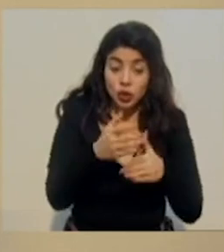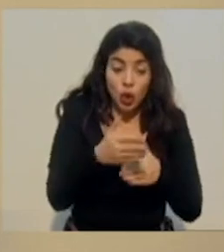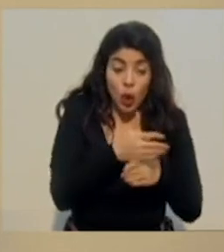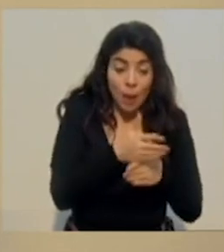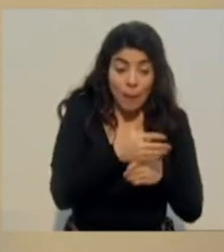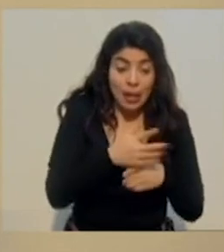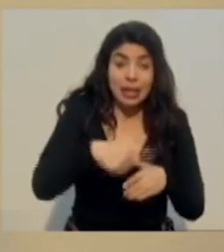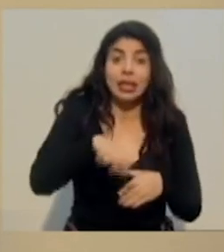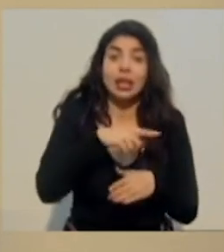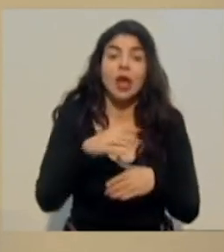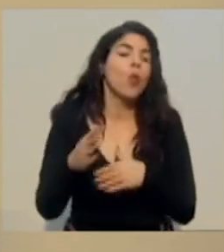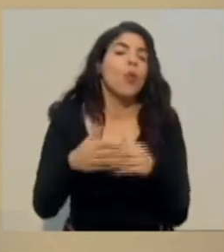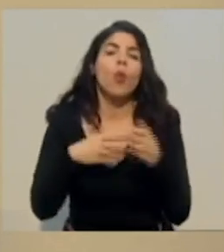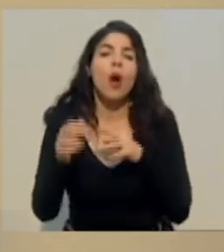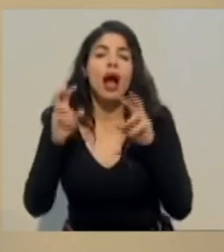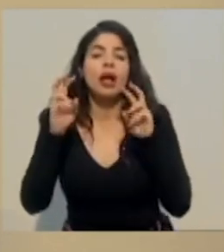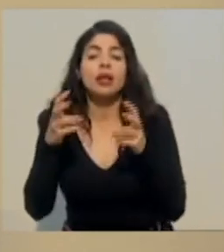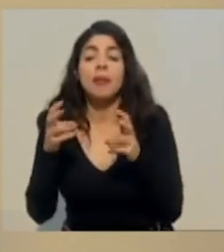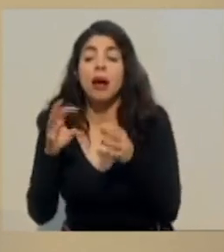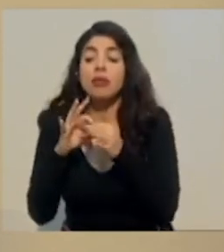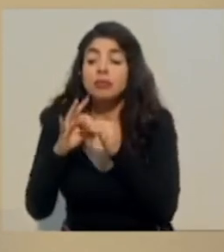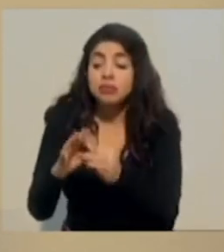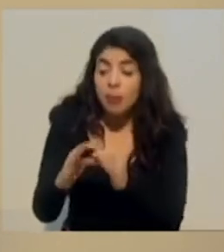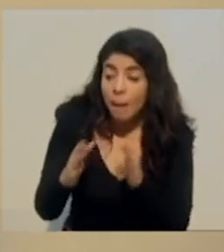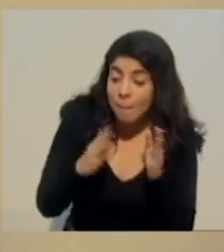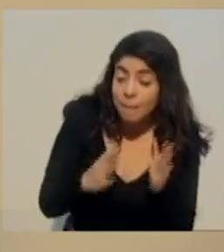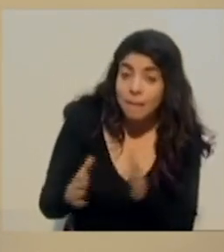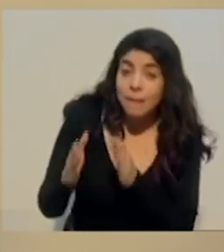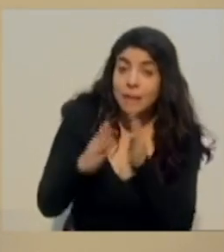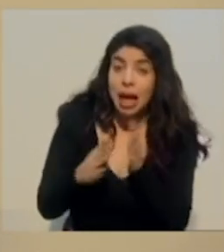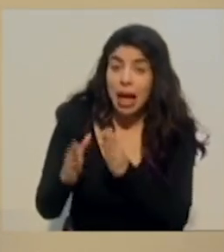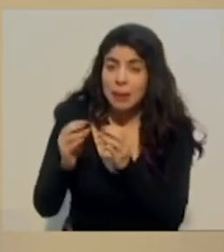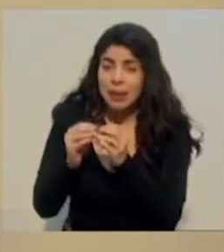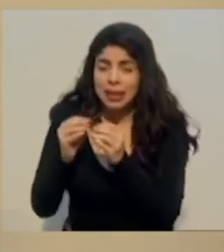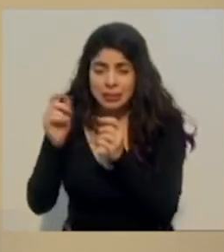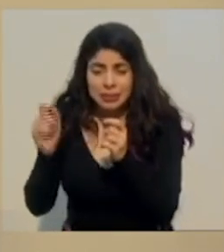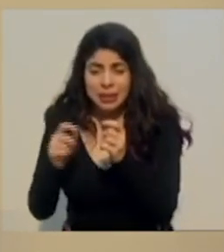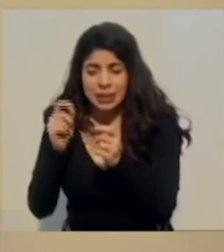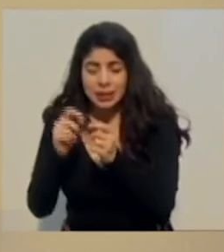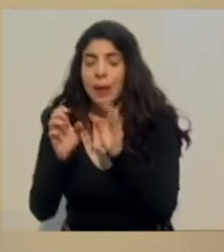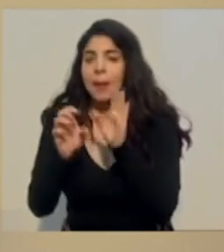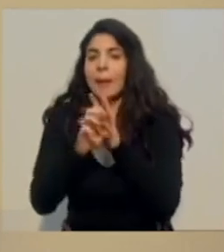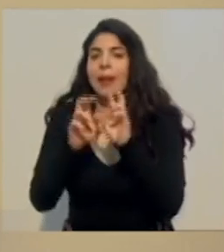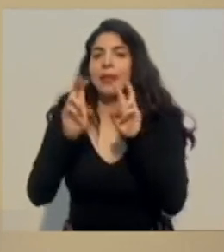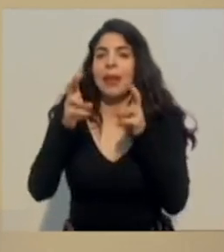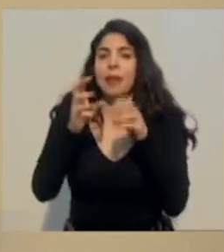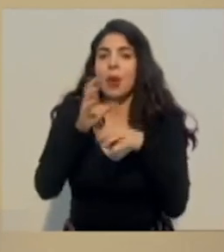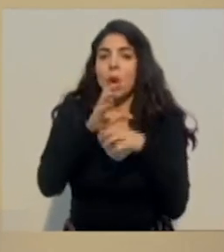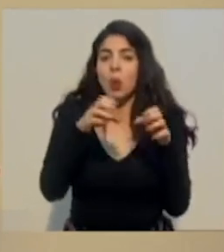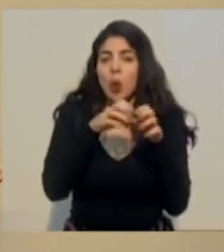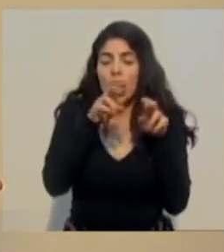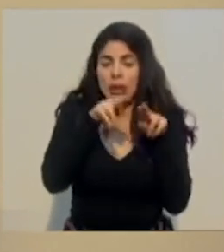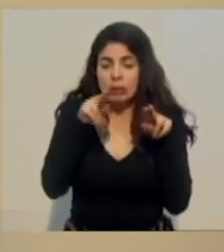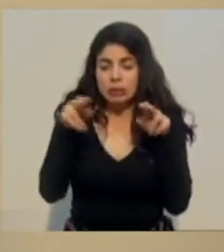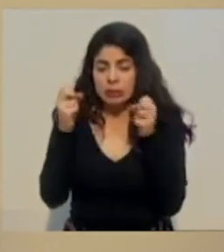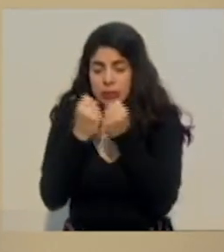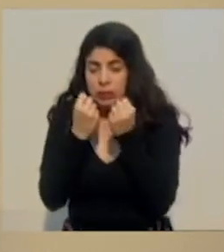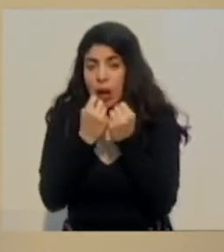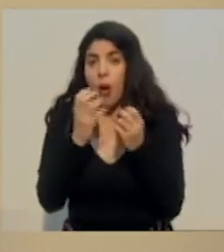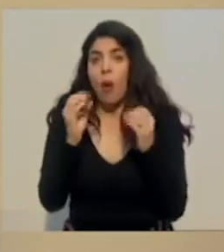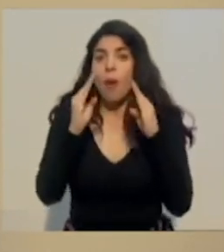todo lo que tiene que ver con planes, en este caso concretos, como el tema de las cuarterías, los asentamientos